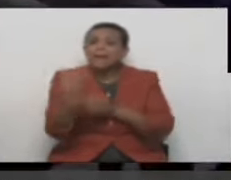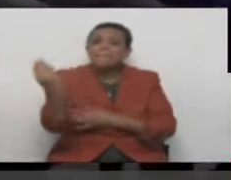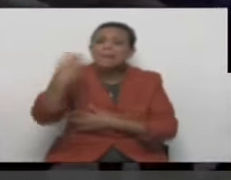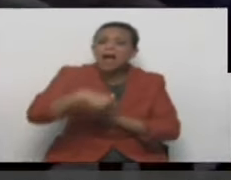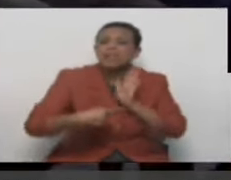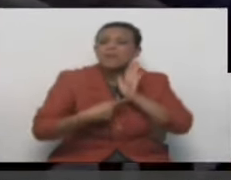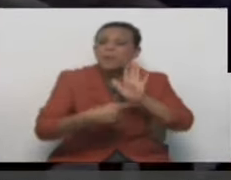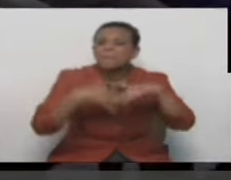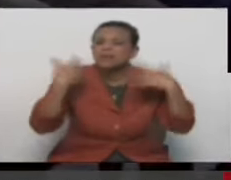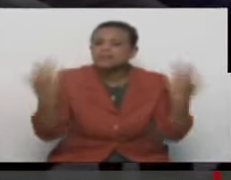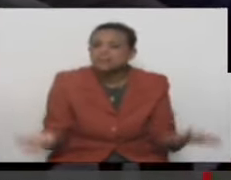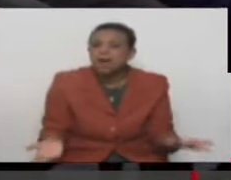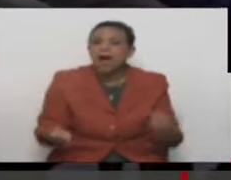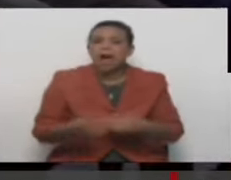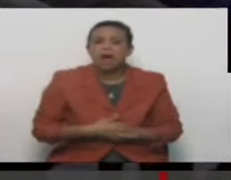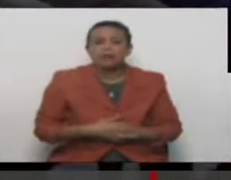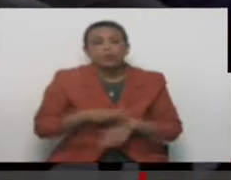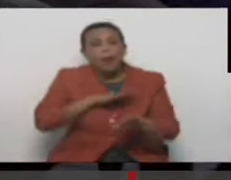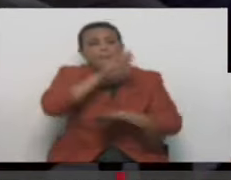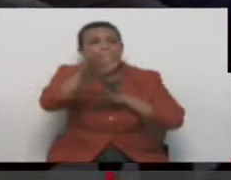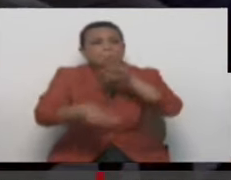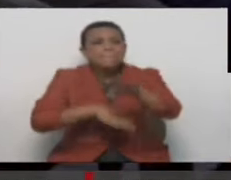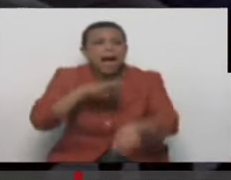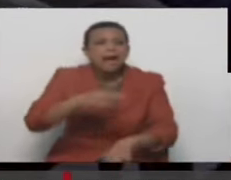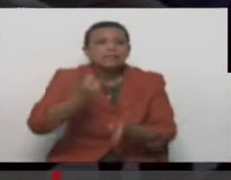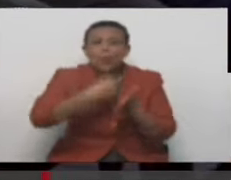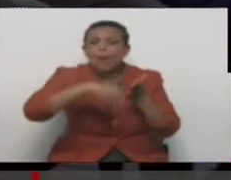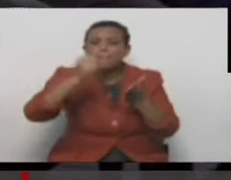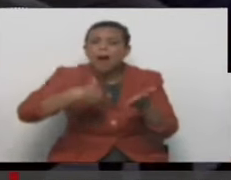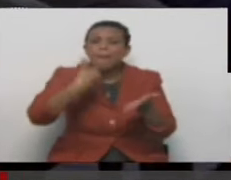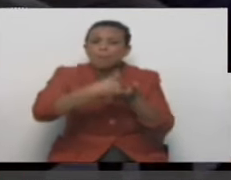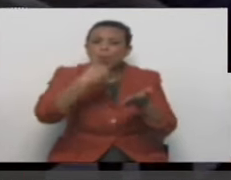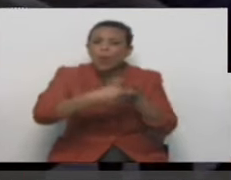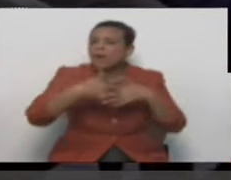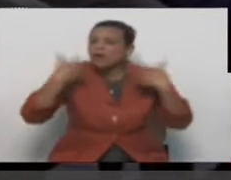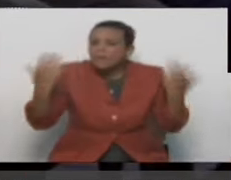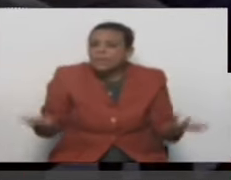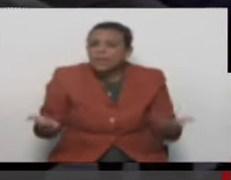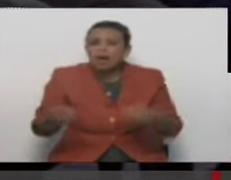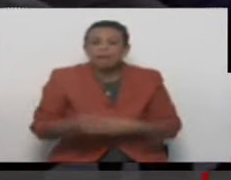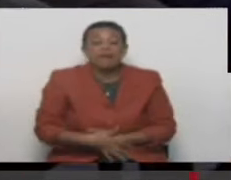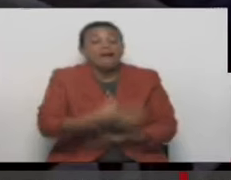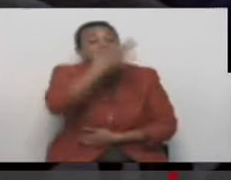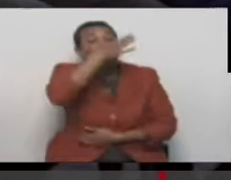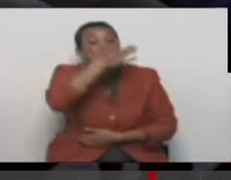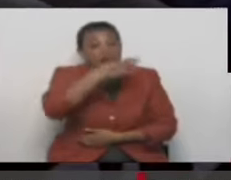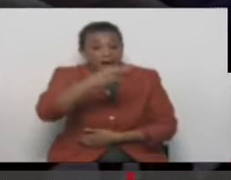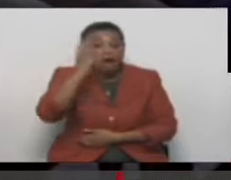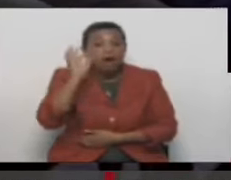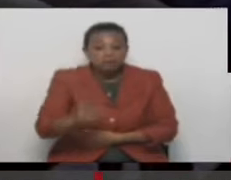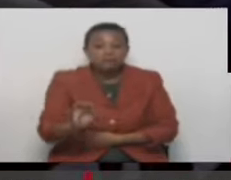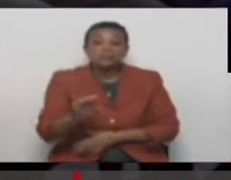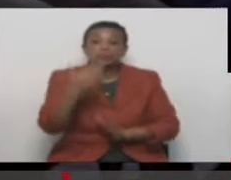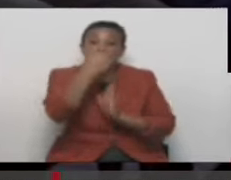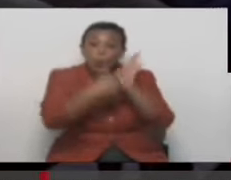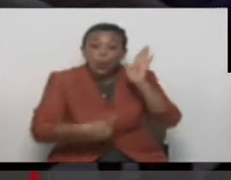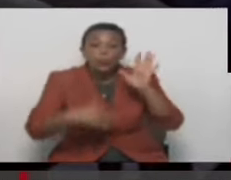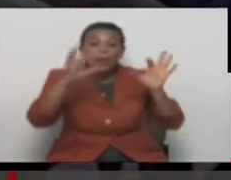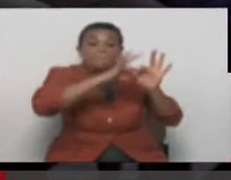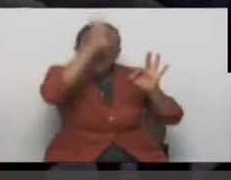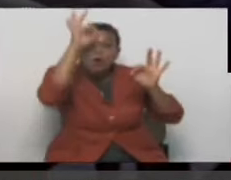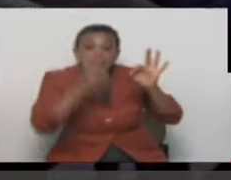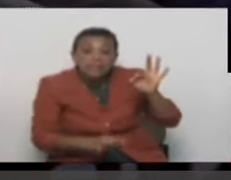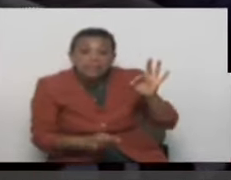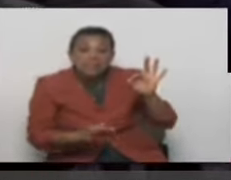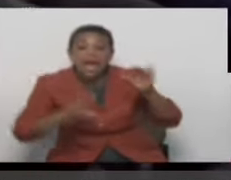yo dé el paso y firme y apruebe este punto de cuenta? Es sencillo, mi comandante. Ellos ordenan un poquito sus finanzas y vienen a